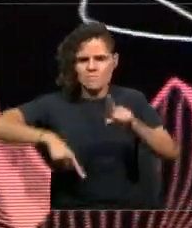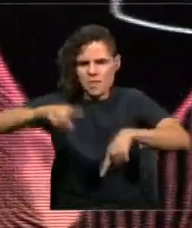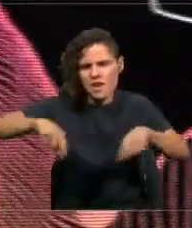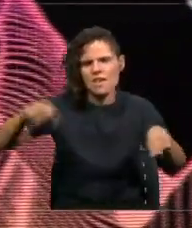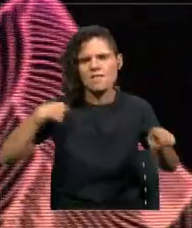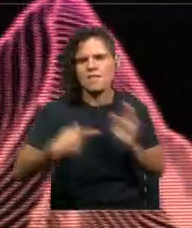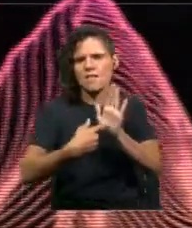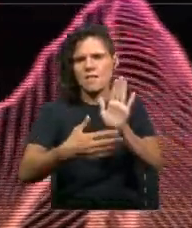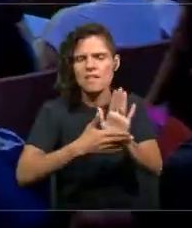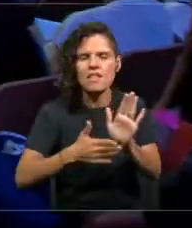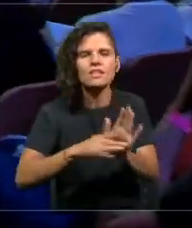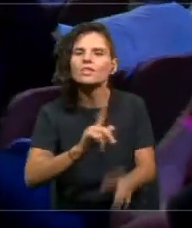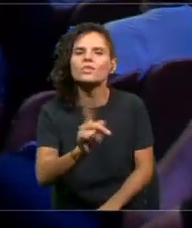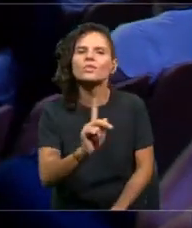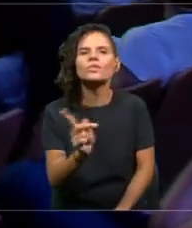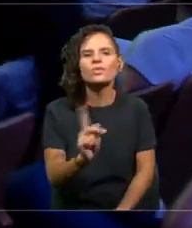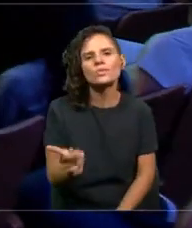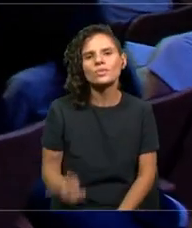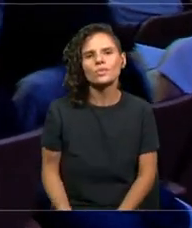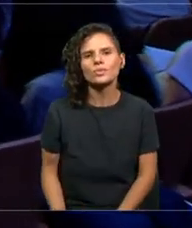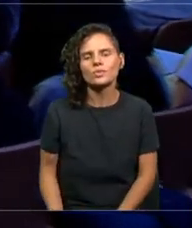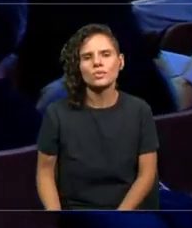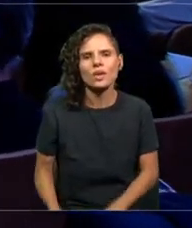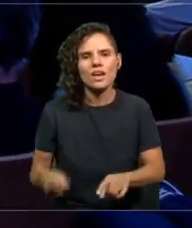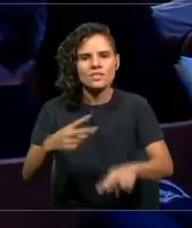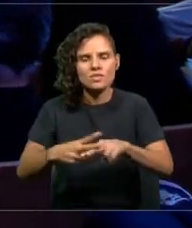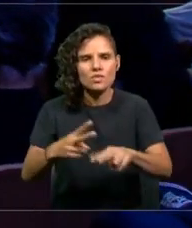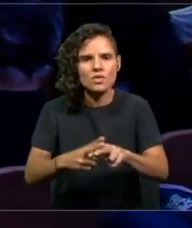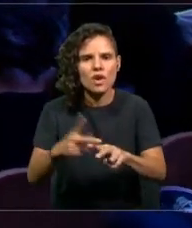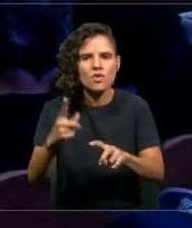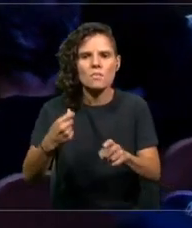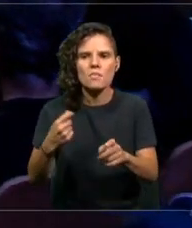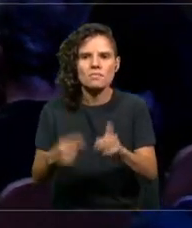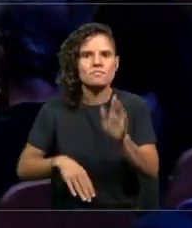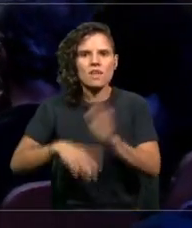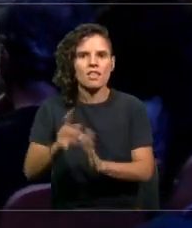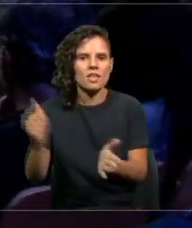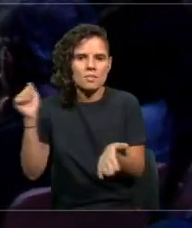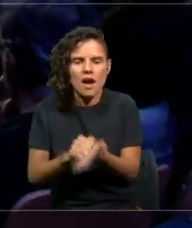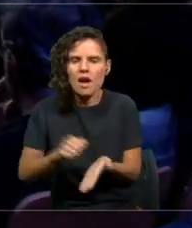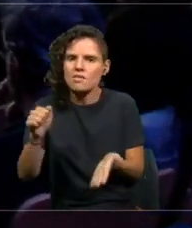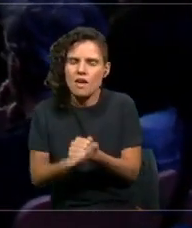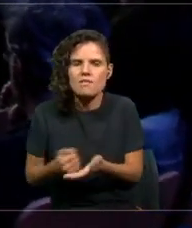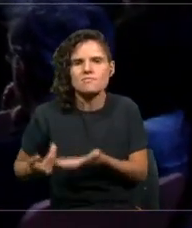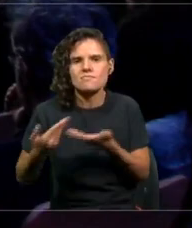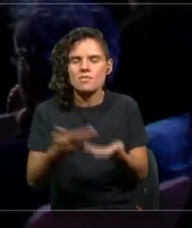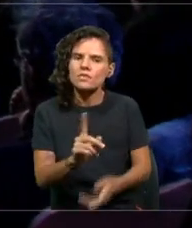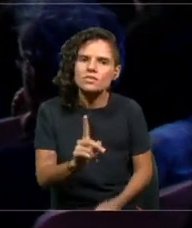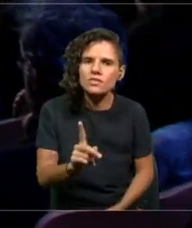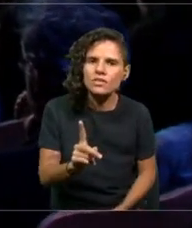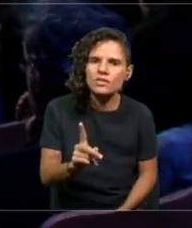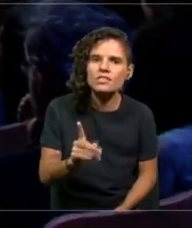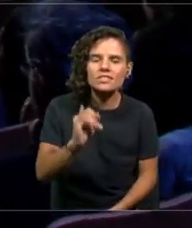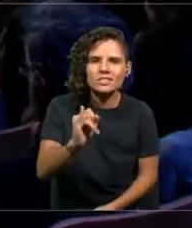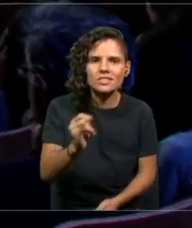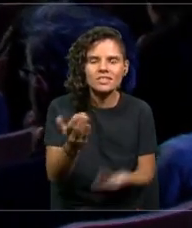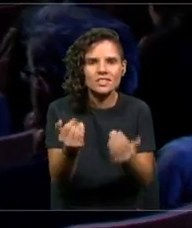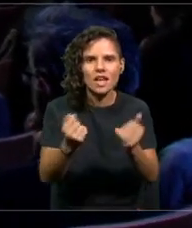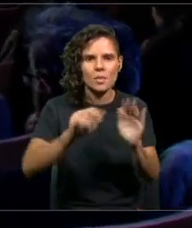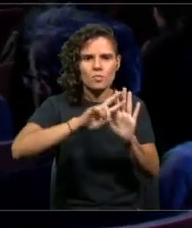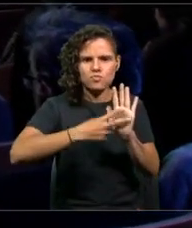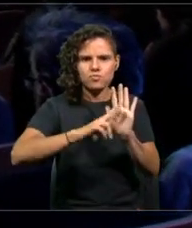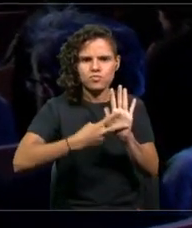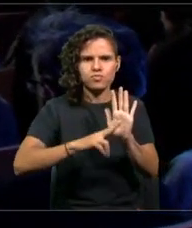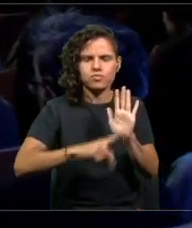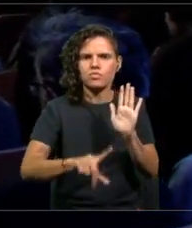no se resuelve solo con más demandas. No cabe duda que hay que hacerse cargo de reformas estructurales,